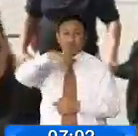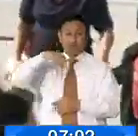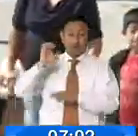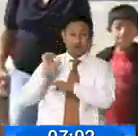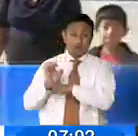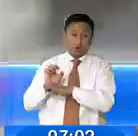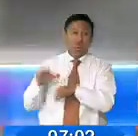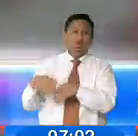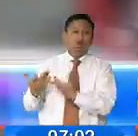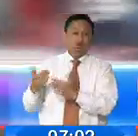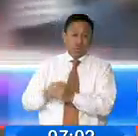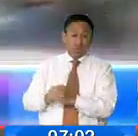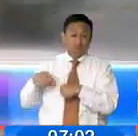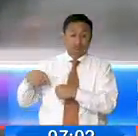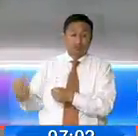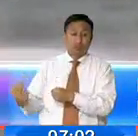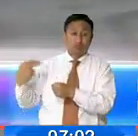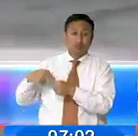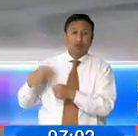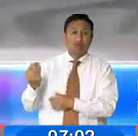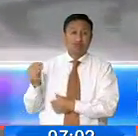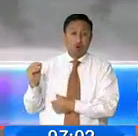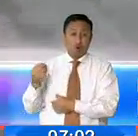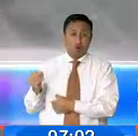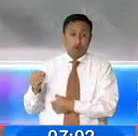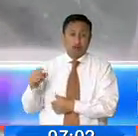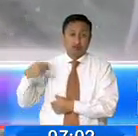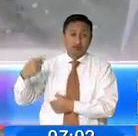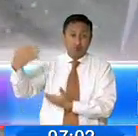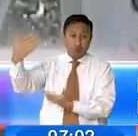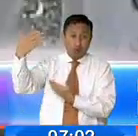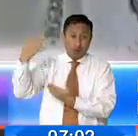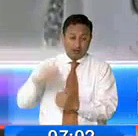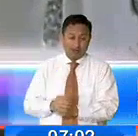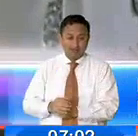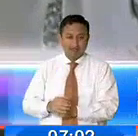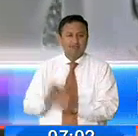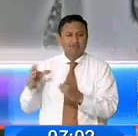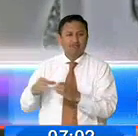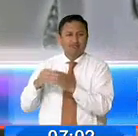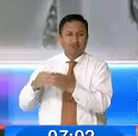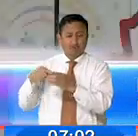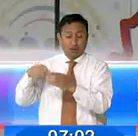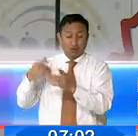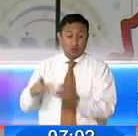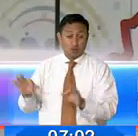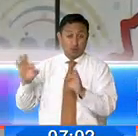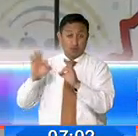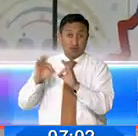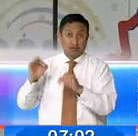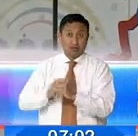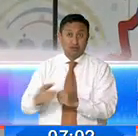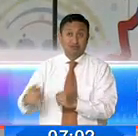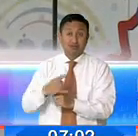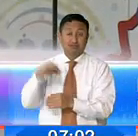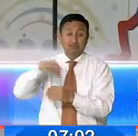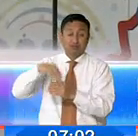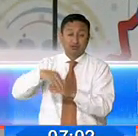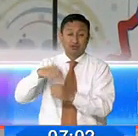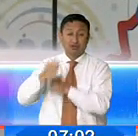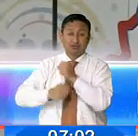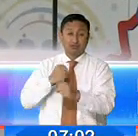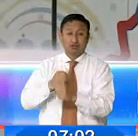país, analiza la participación de los jóvenes en la política, sector de gran importancia para las elecciones